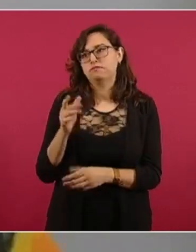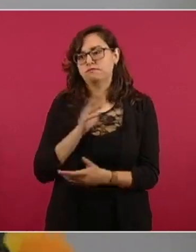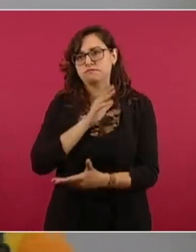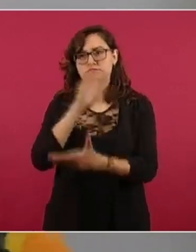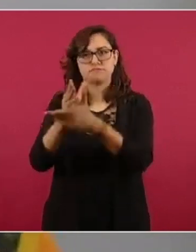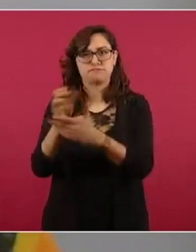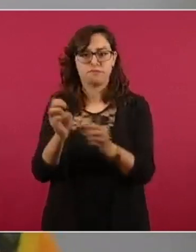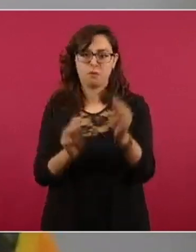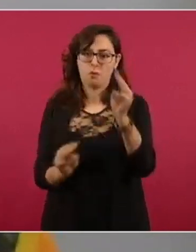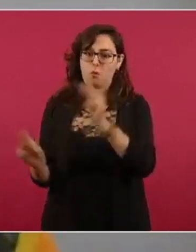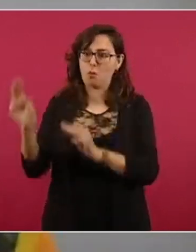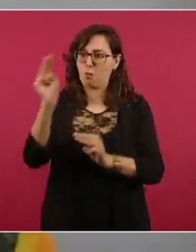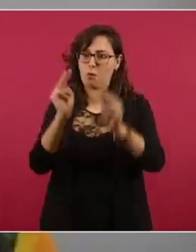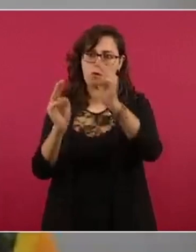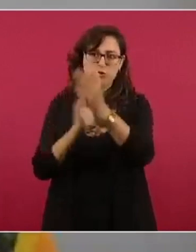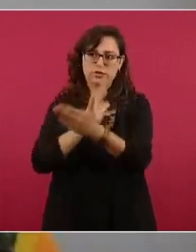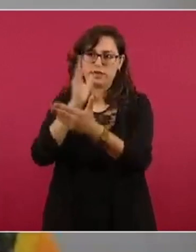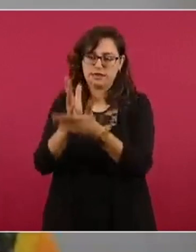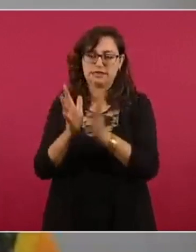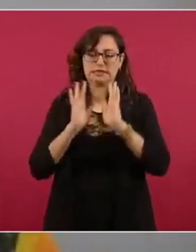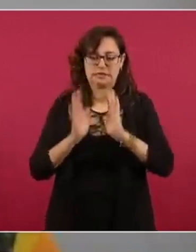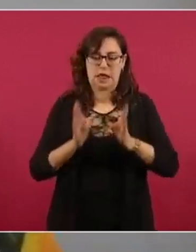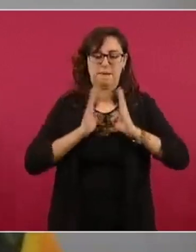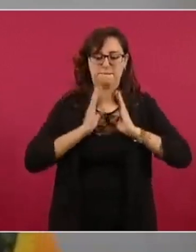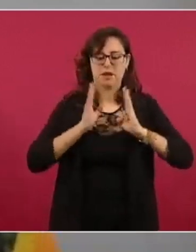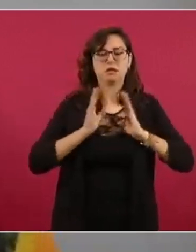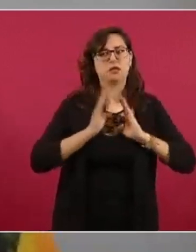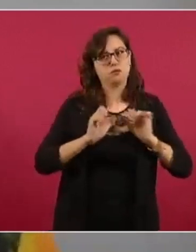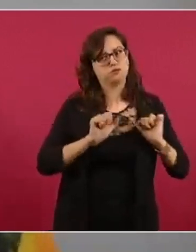decirle que ya ingresaron tropas a